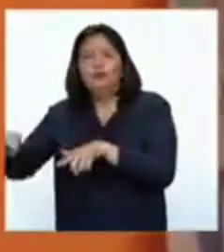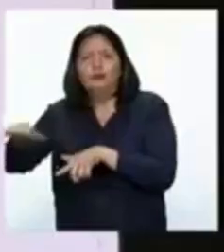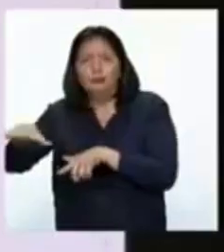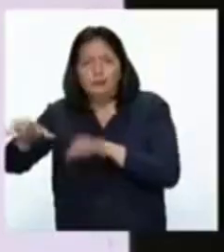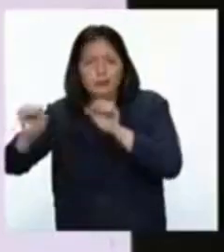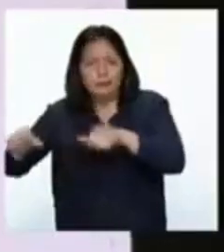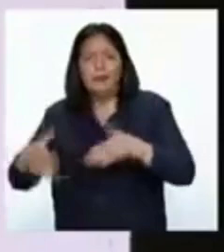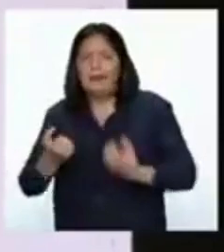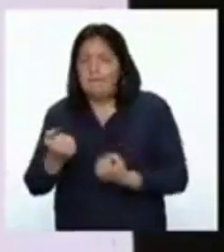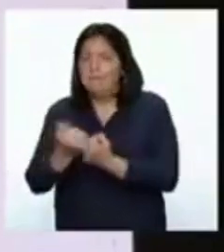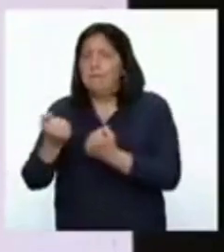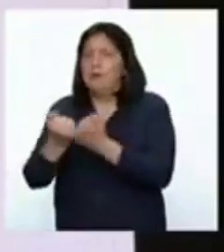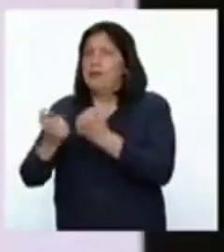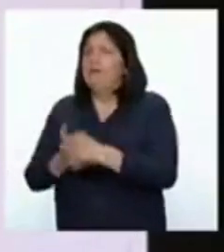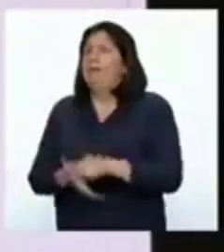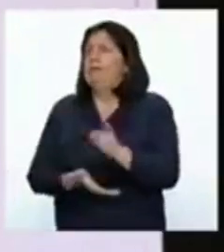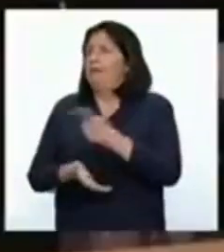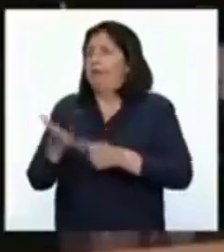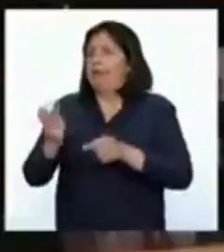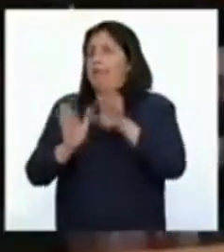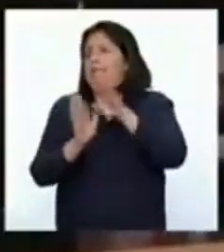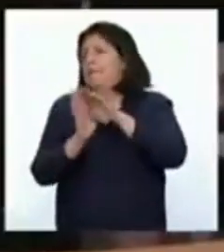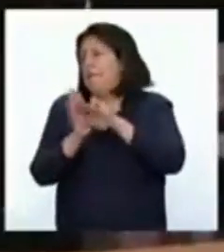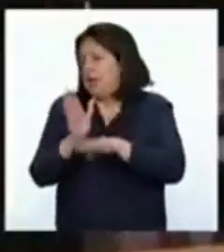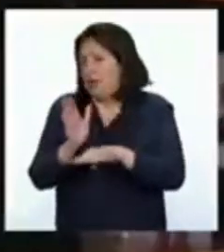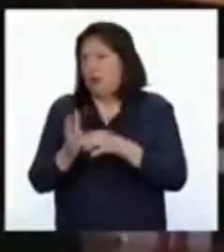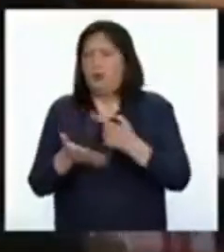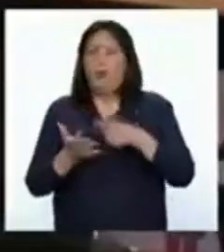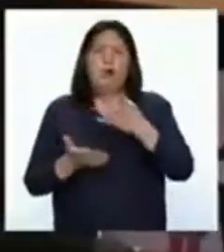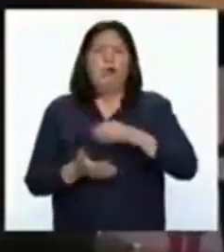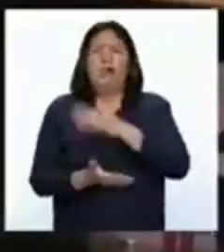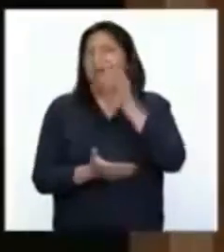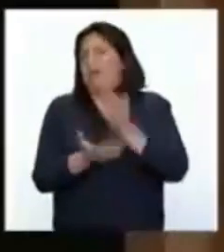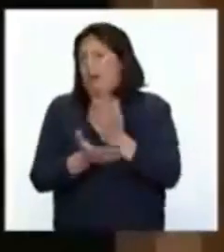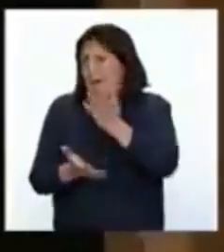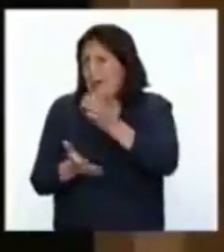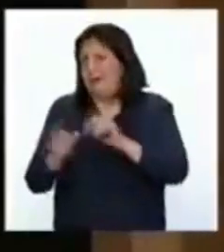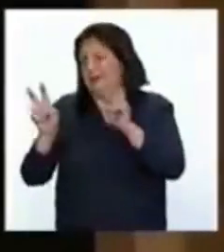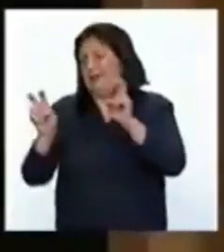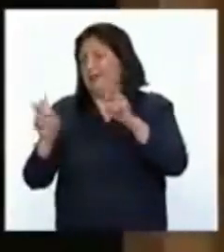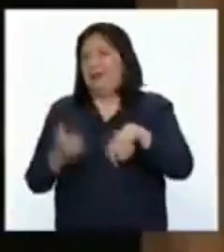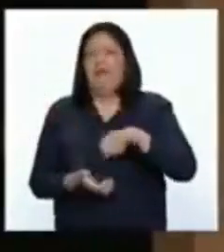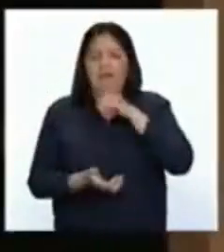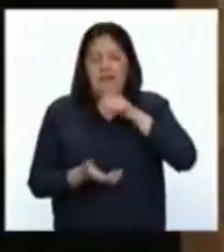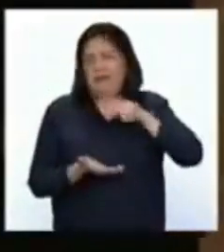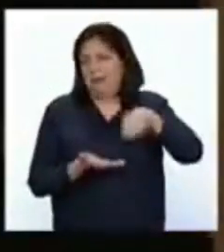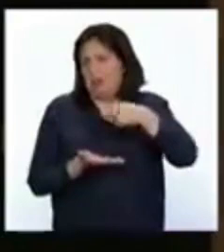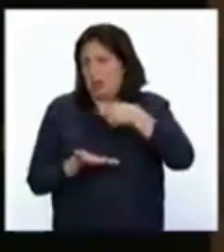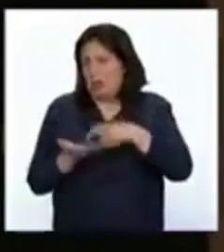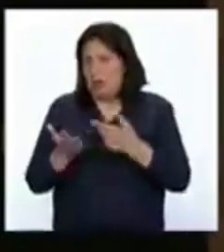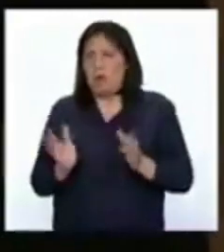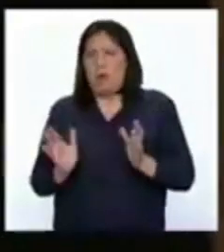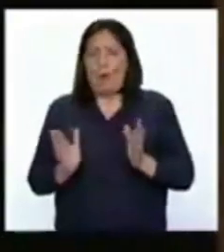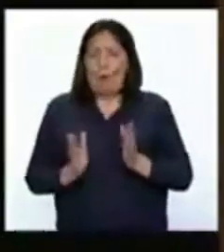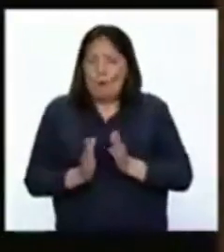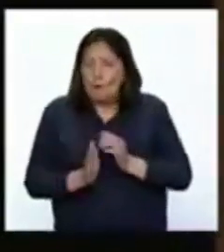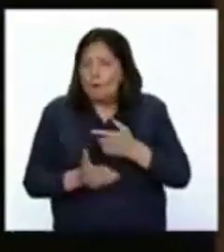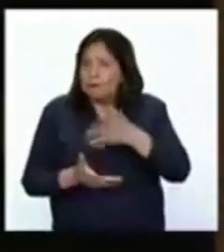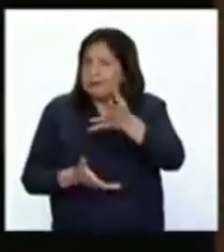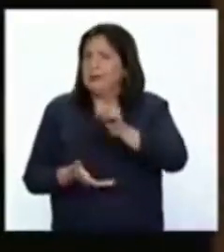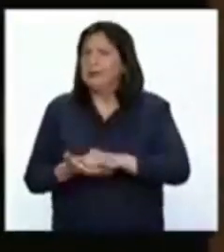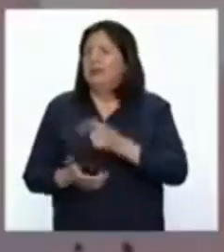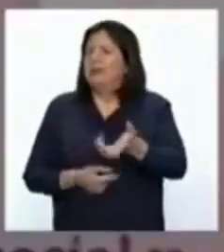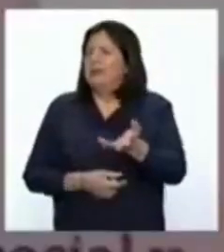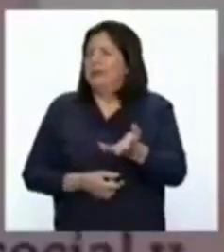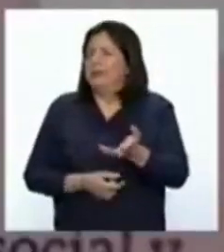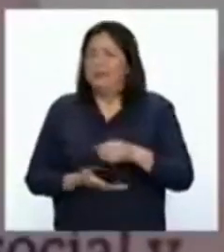pueda contribuir a la erradicación o disminución de todas las problemáticas relacionadas a malnutrición. Porque la malnutrición es